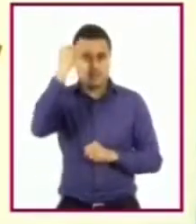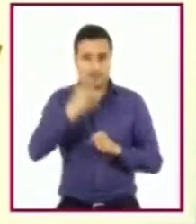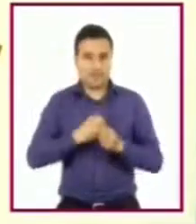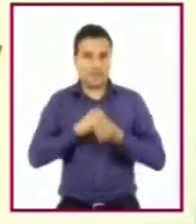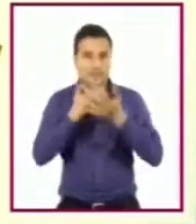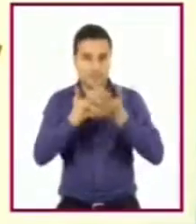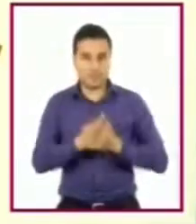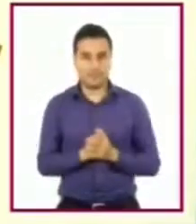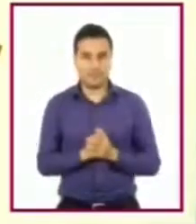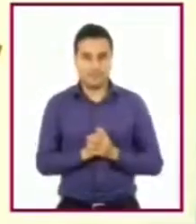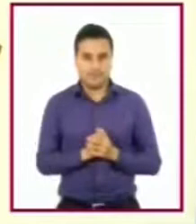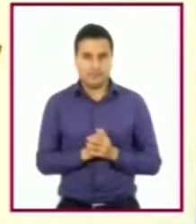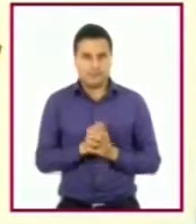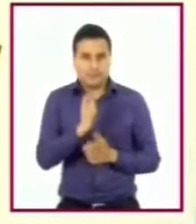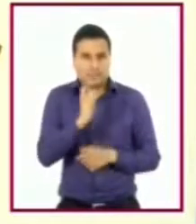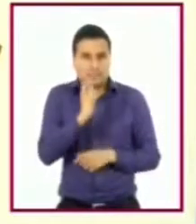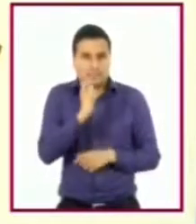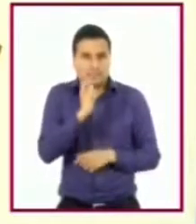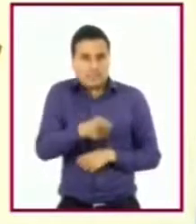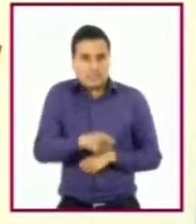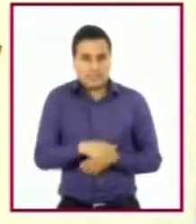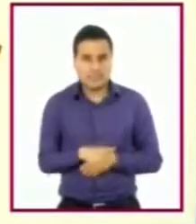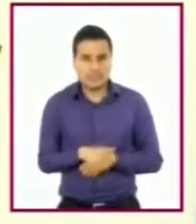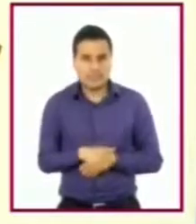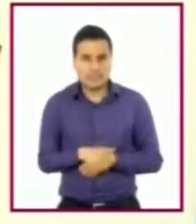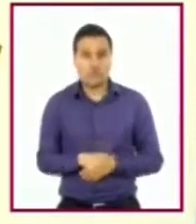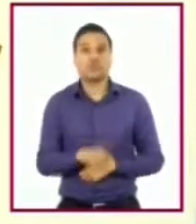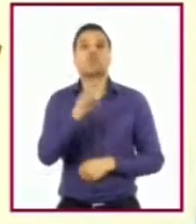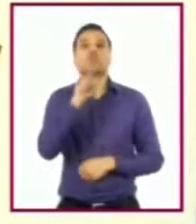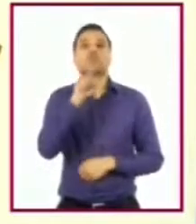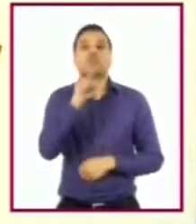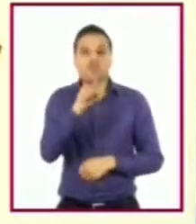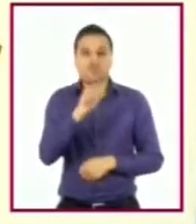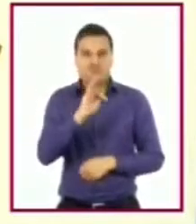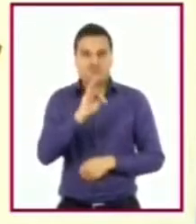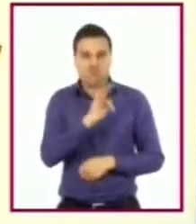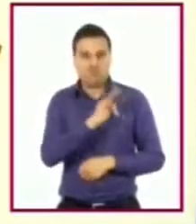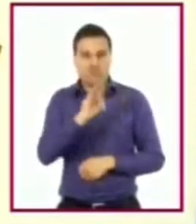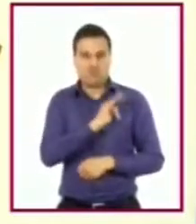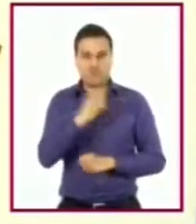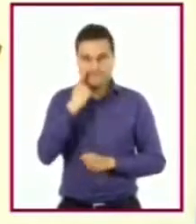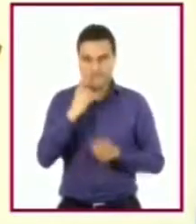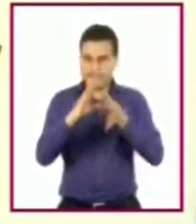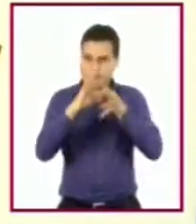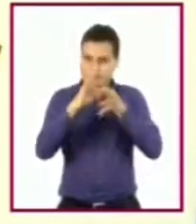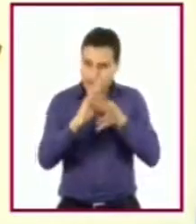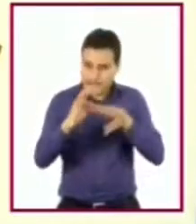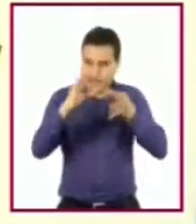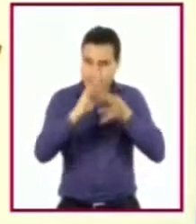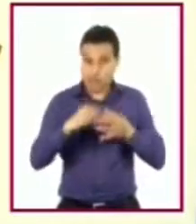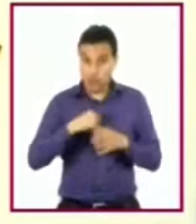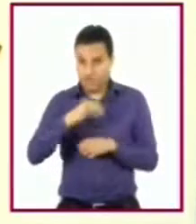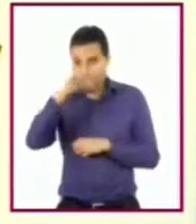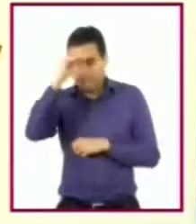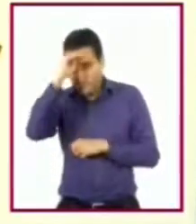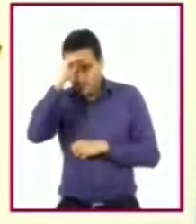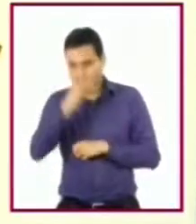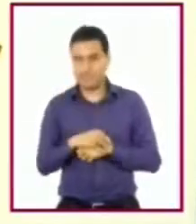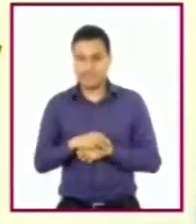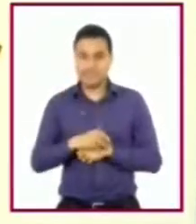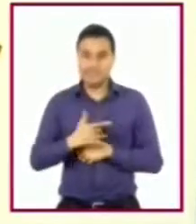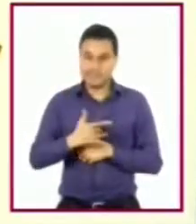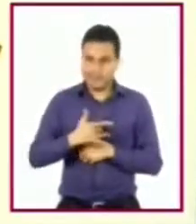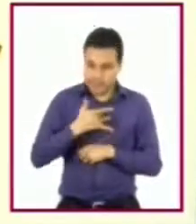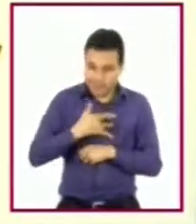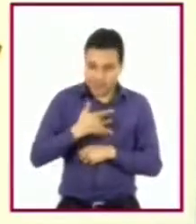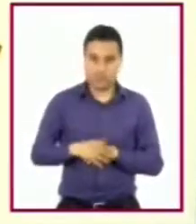Hablamos de aquellas capacidades que les permiten expresar de manera asertiva pensamientos, sentimientos